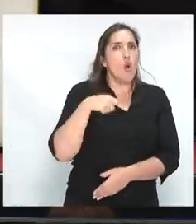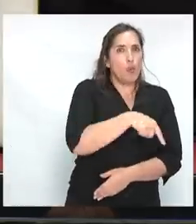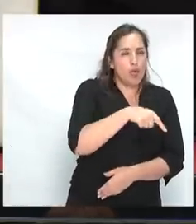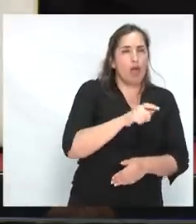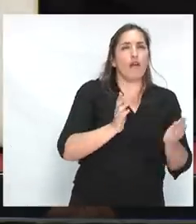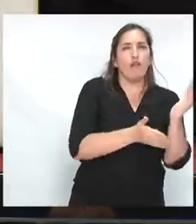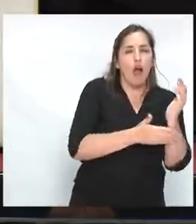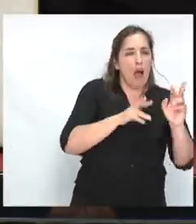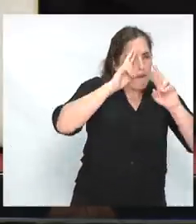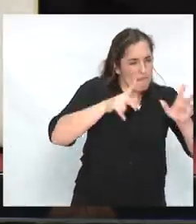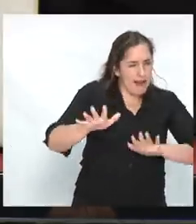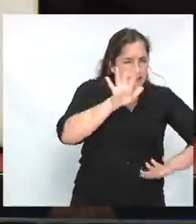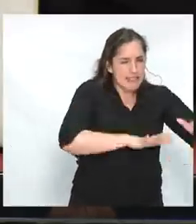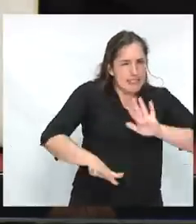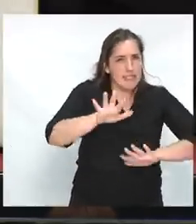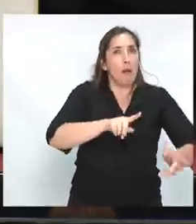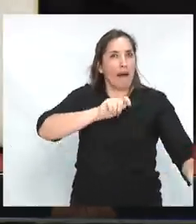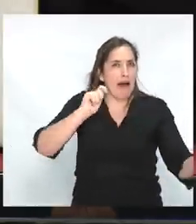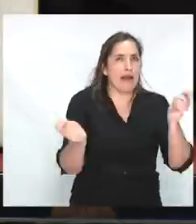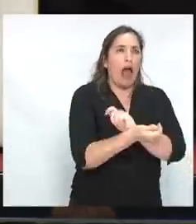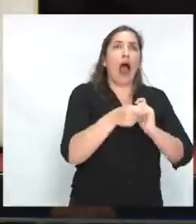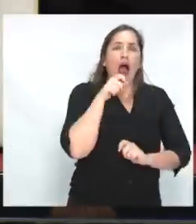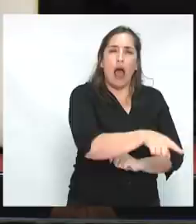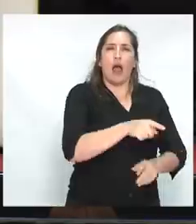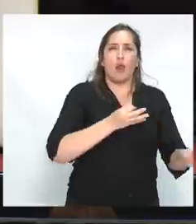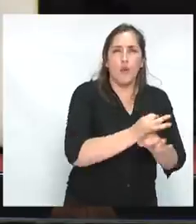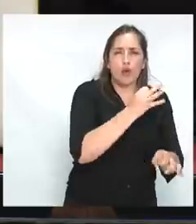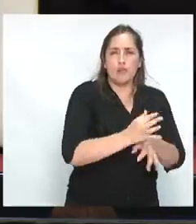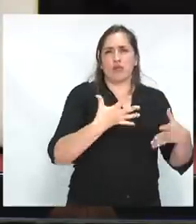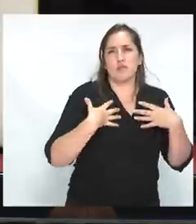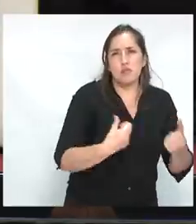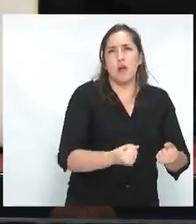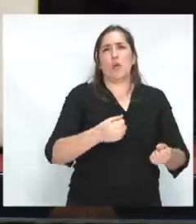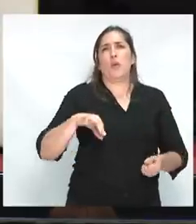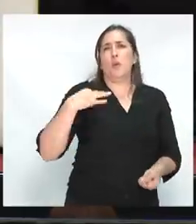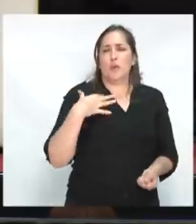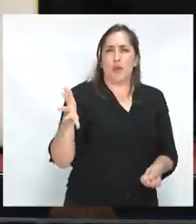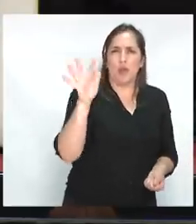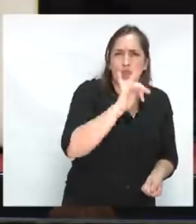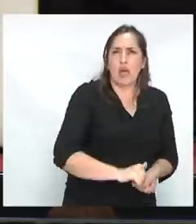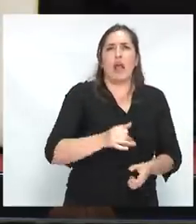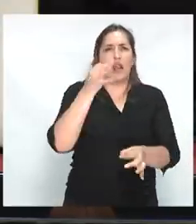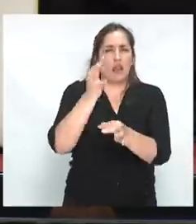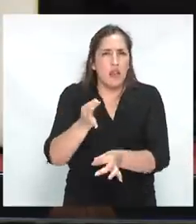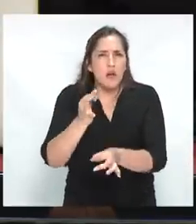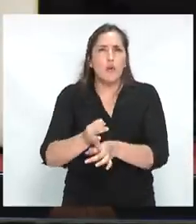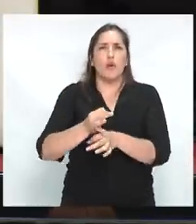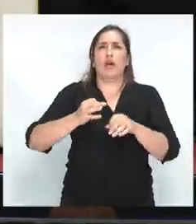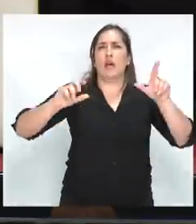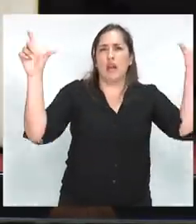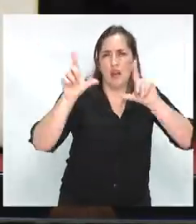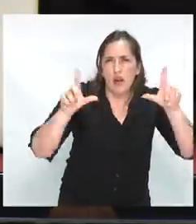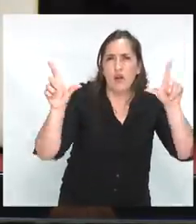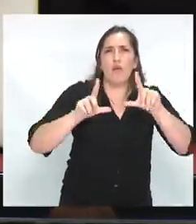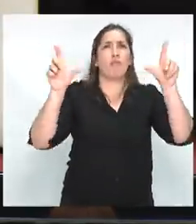planificado, sistemático, en la educación, en la salud, en la vida cotidiana, en la escuela, en los medios de